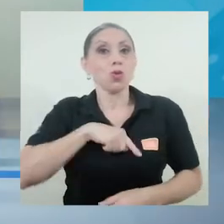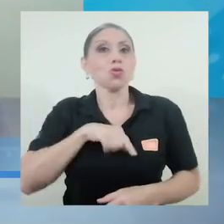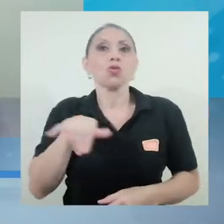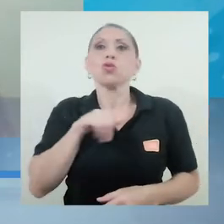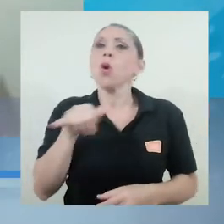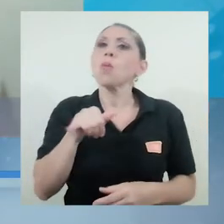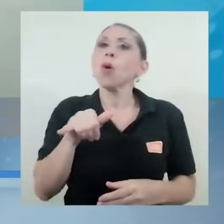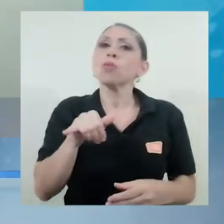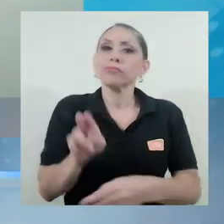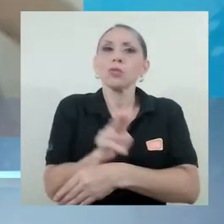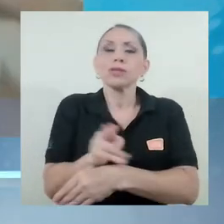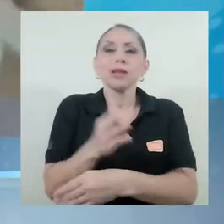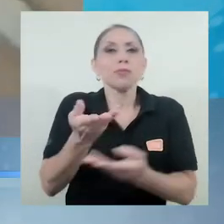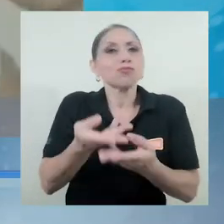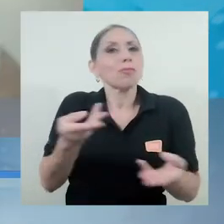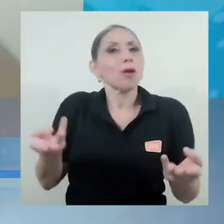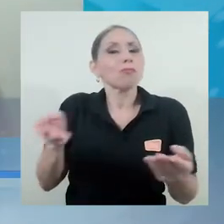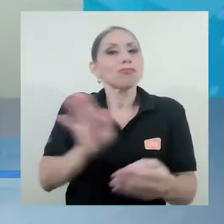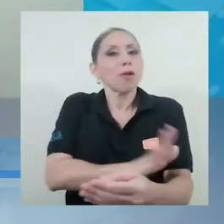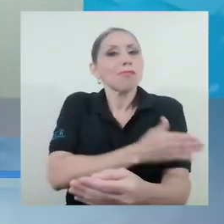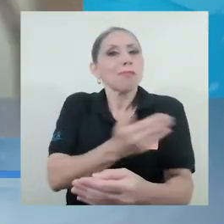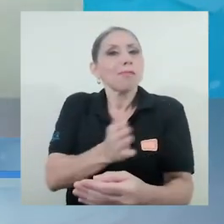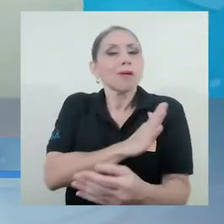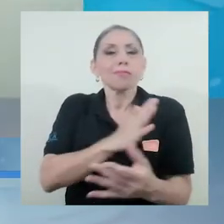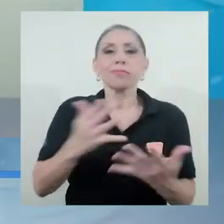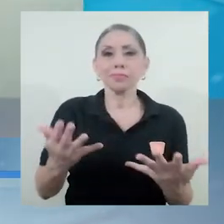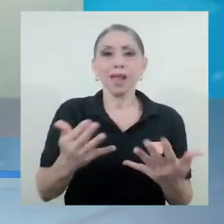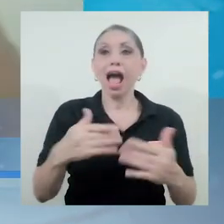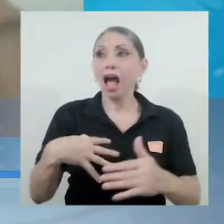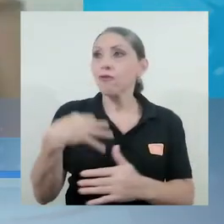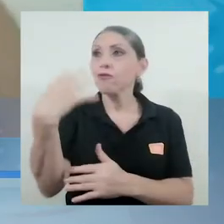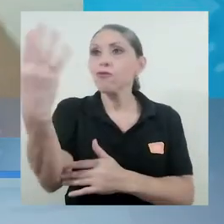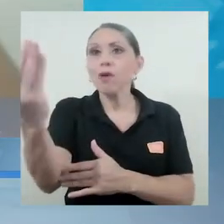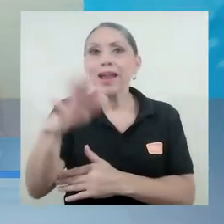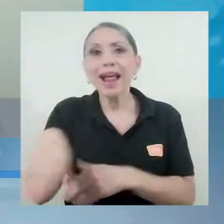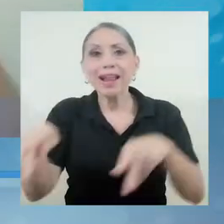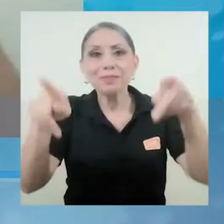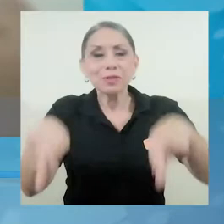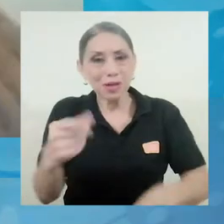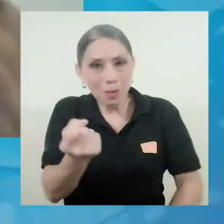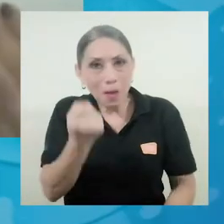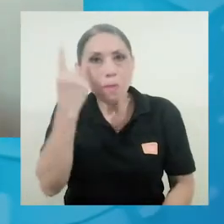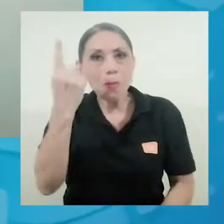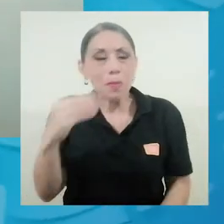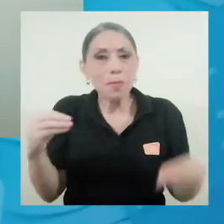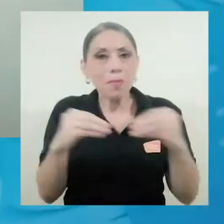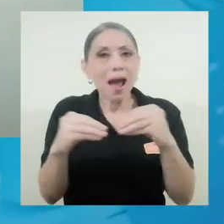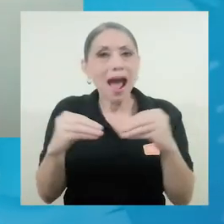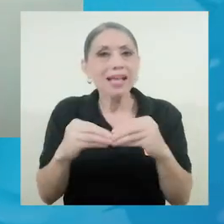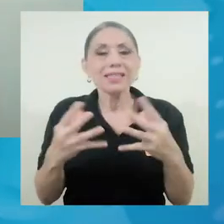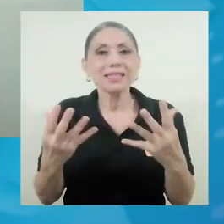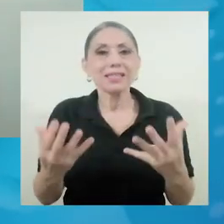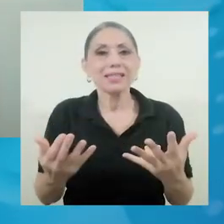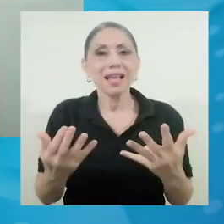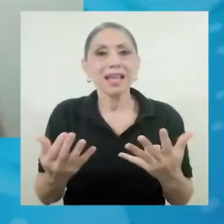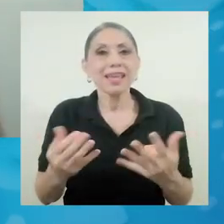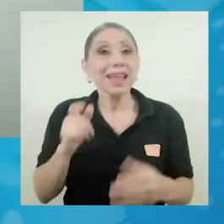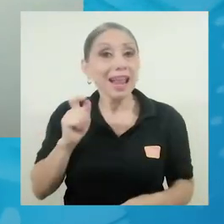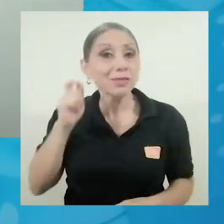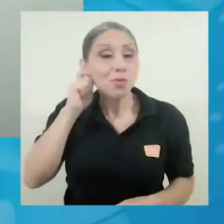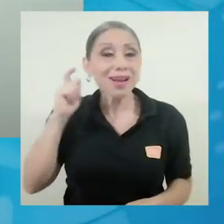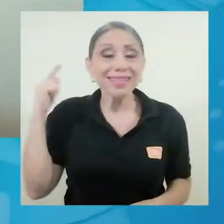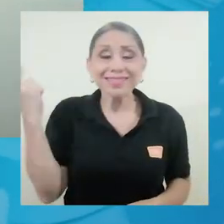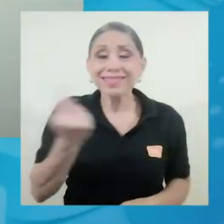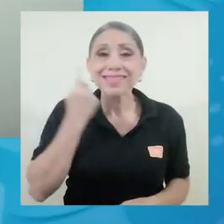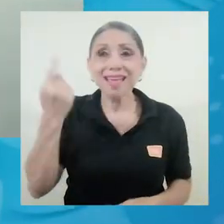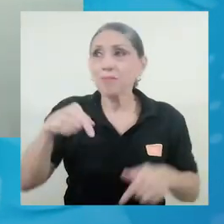nosotros como ejecutantes, como afuera al público, en donde por fin van a poder entender un poco más que